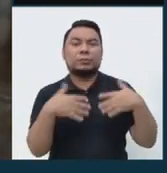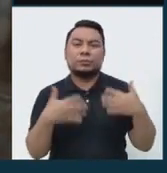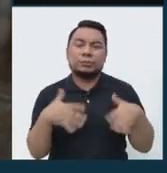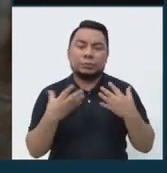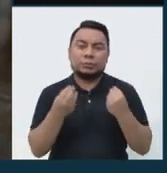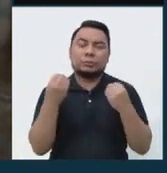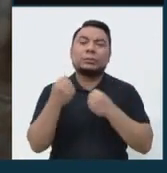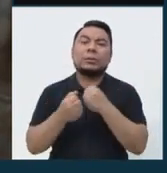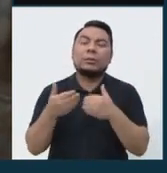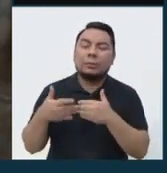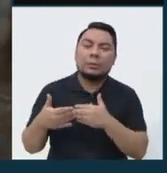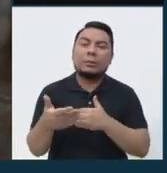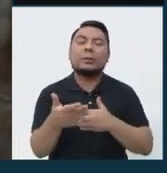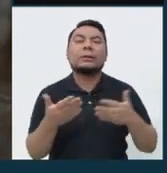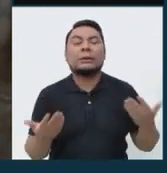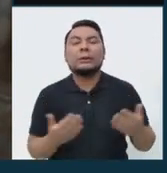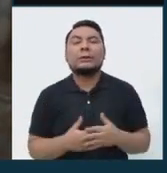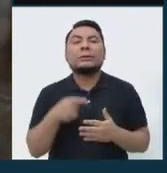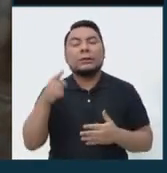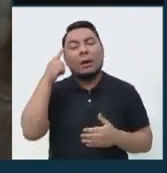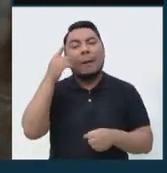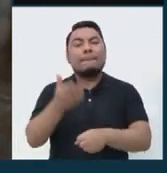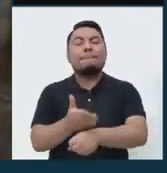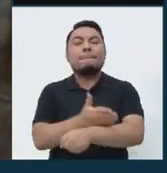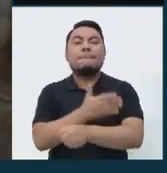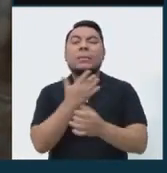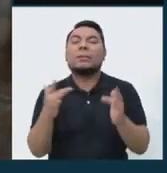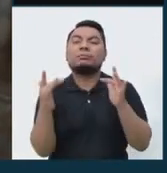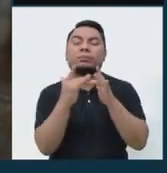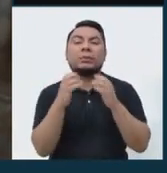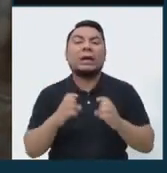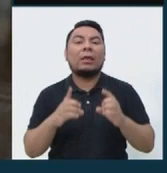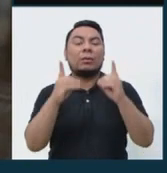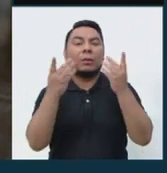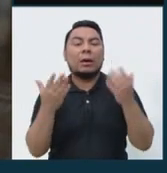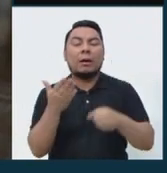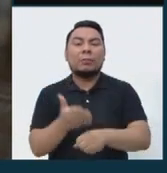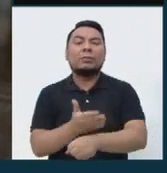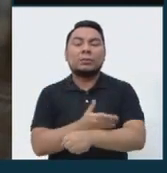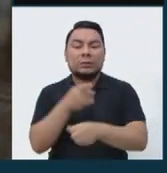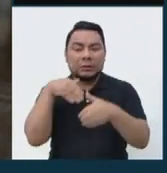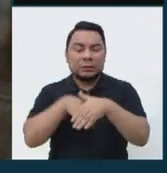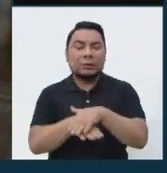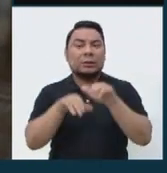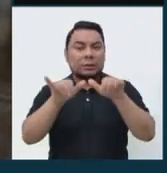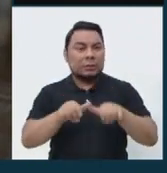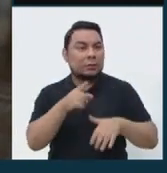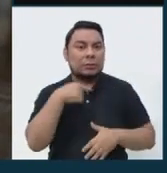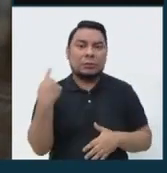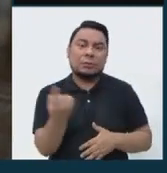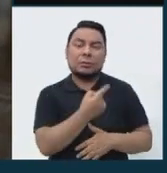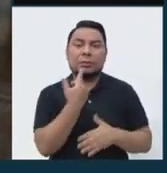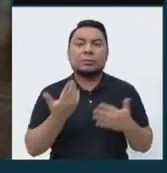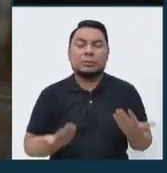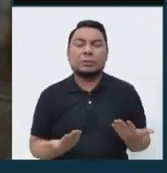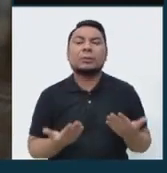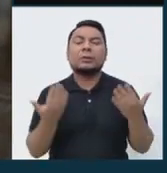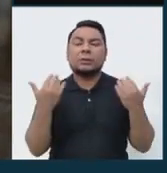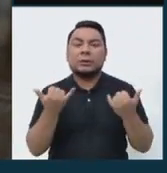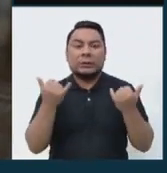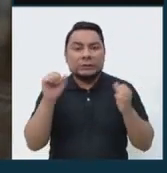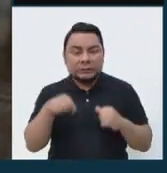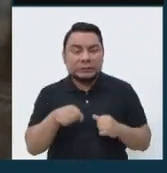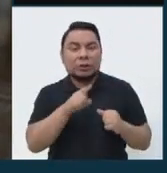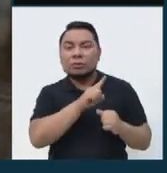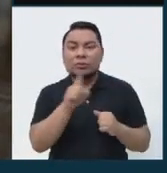años, décadas quizás. El proceso de virtualización de la educación, un proceso que llegó para quedarse con nosotros, estamos o no